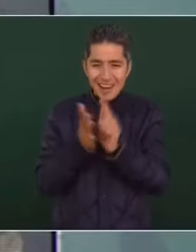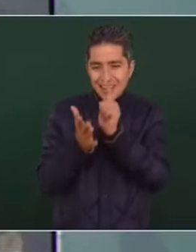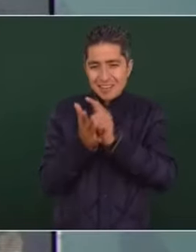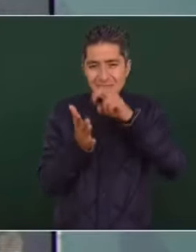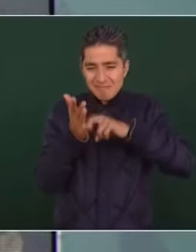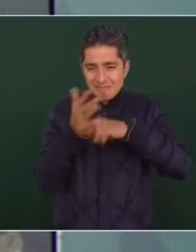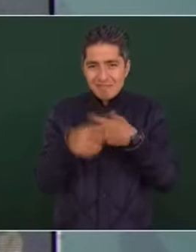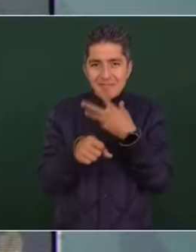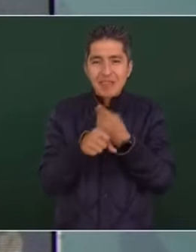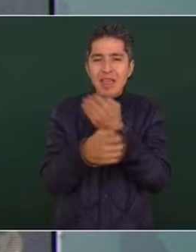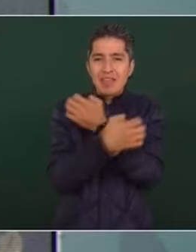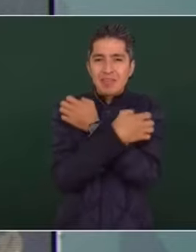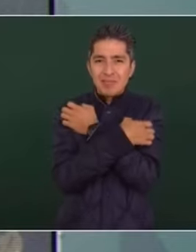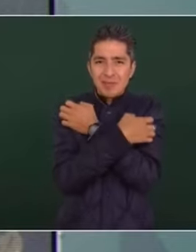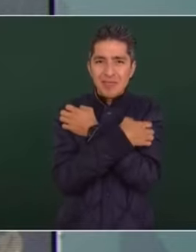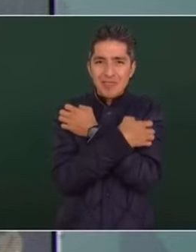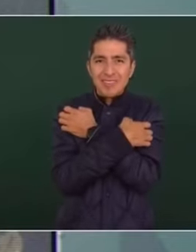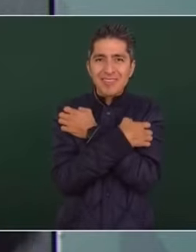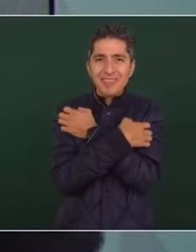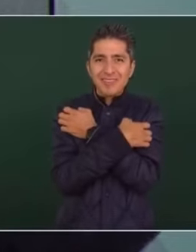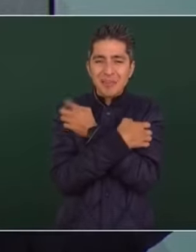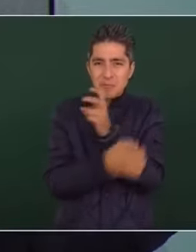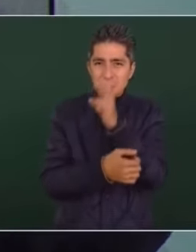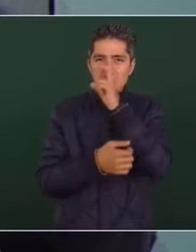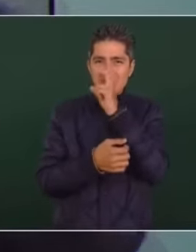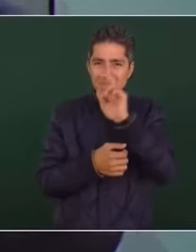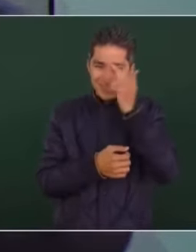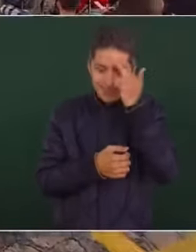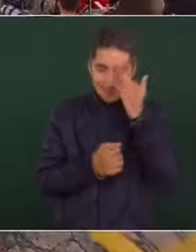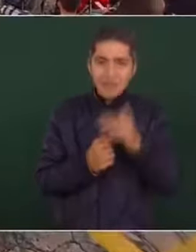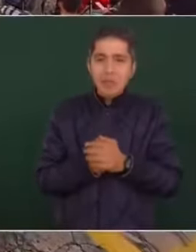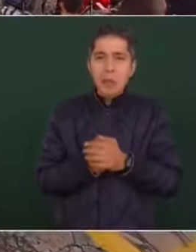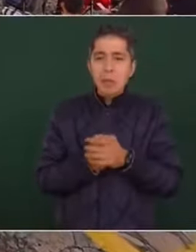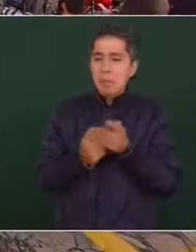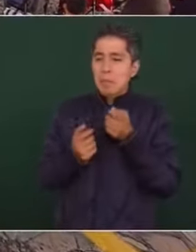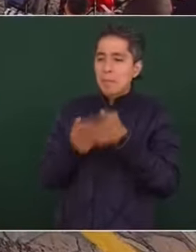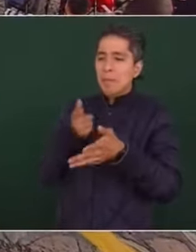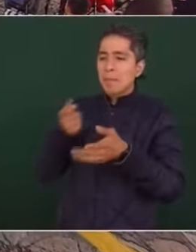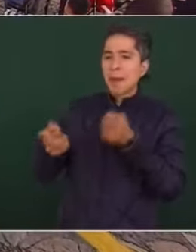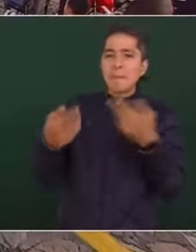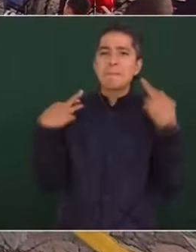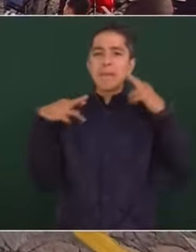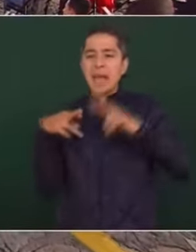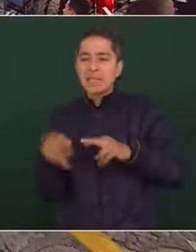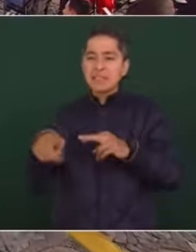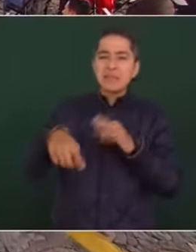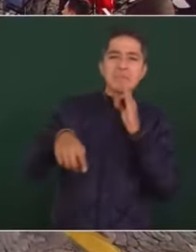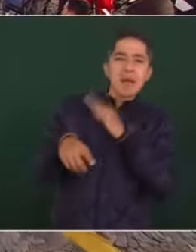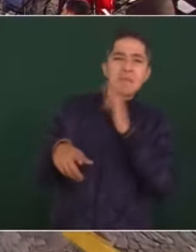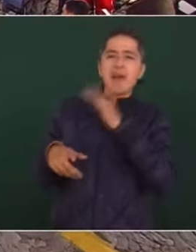y desprestigian a los maestros. Toda una campaña